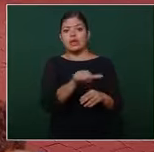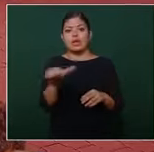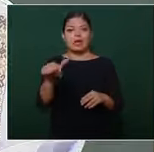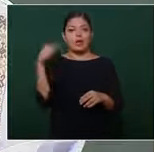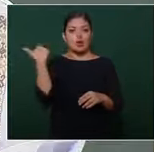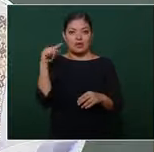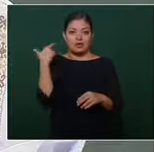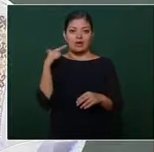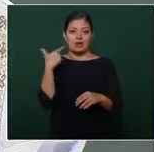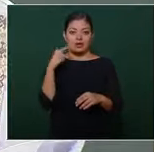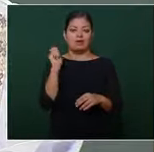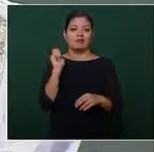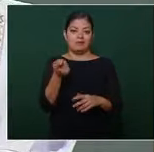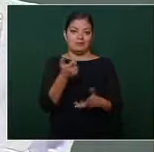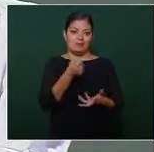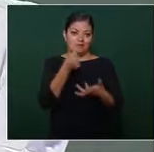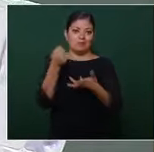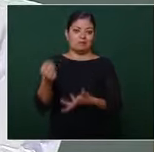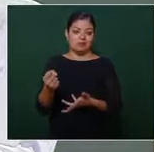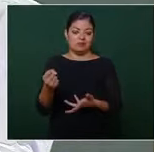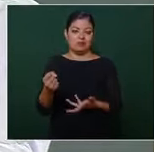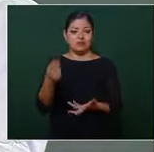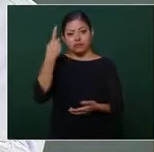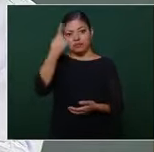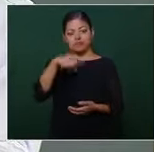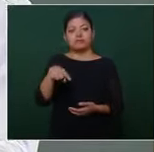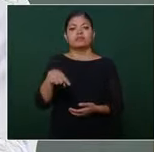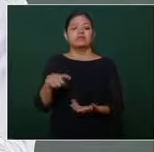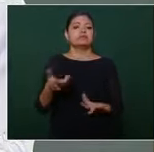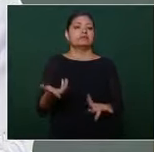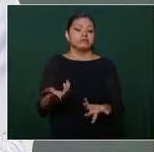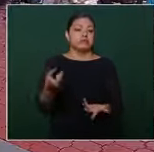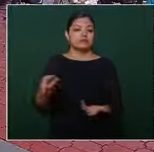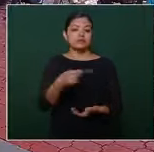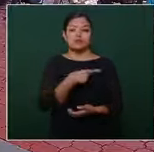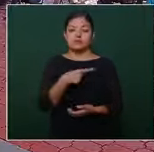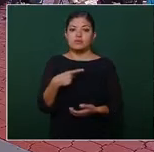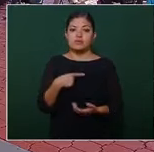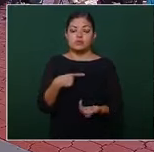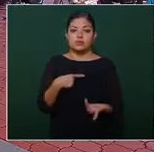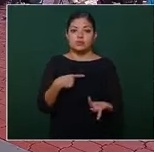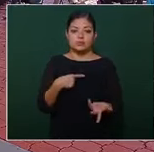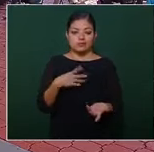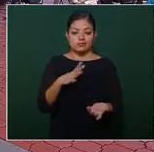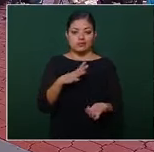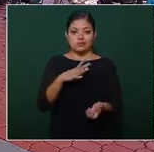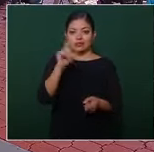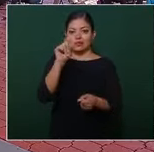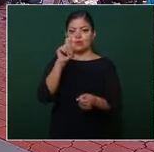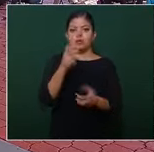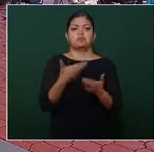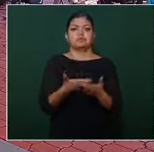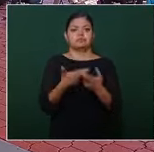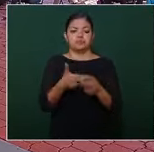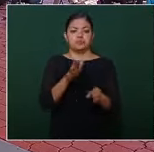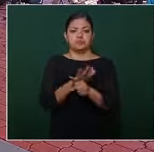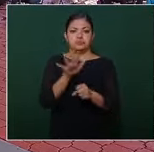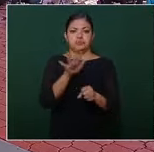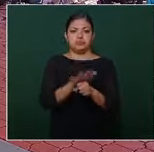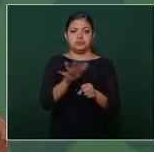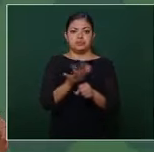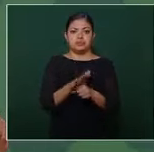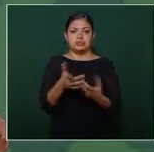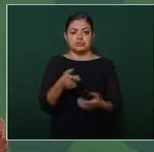inversión adicional para que se tenga agua suficiente hemos hecho este